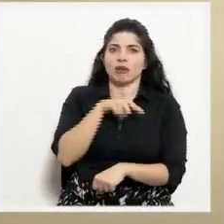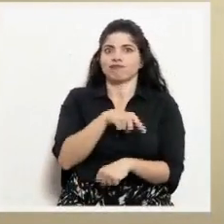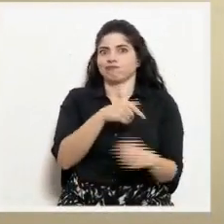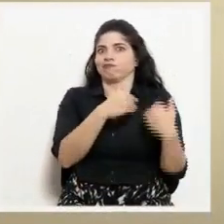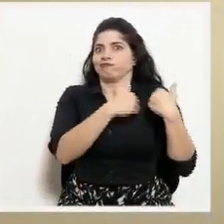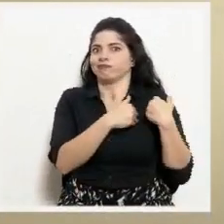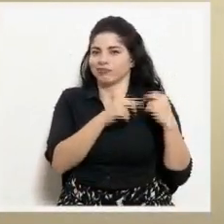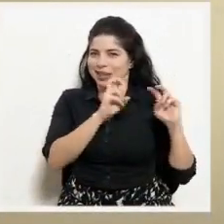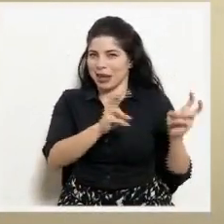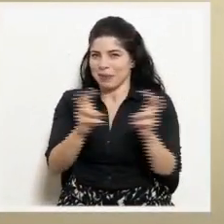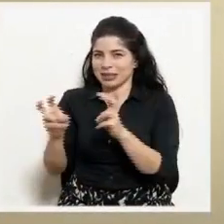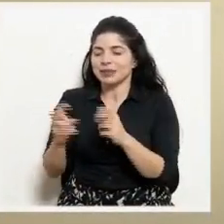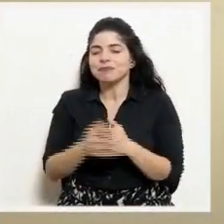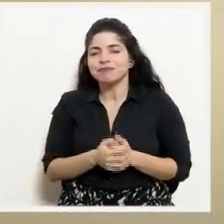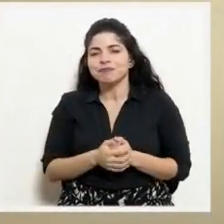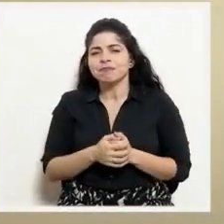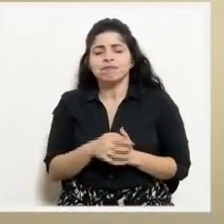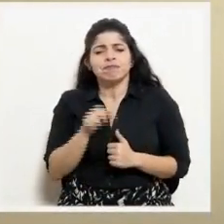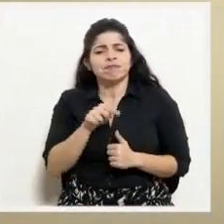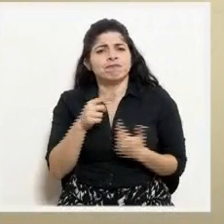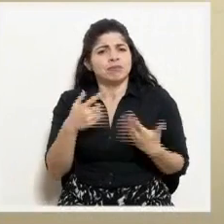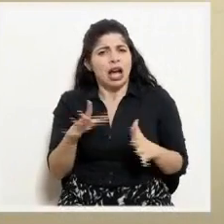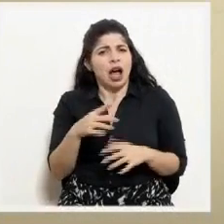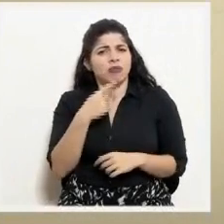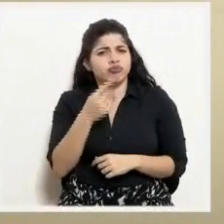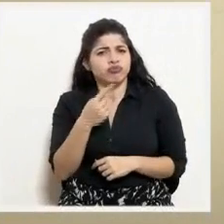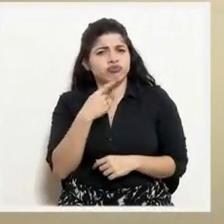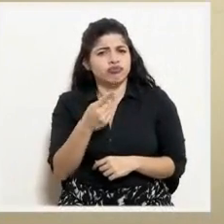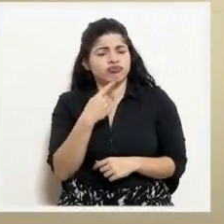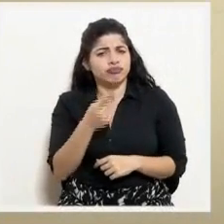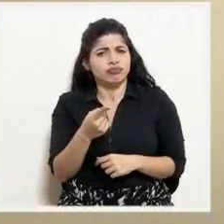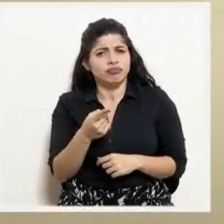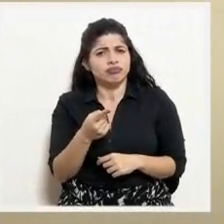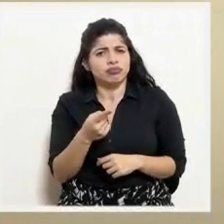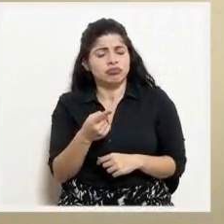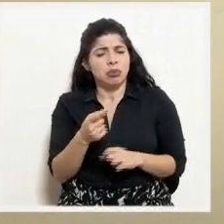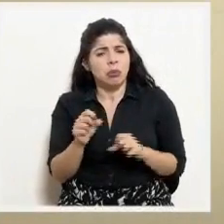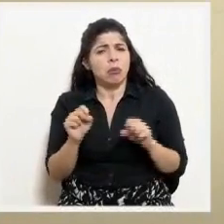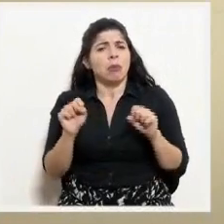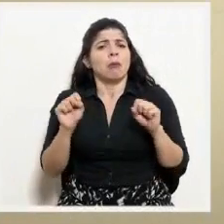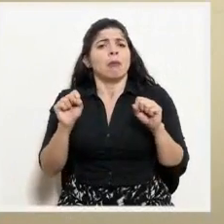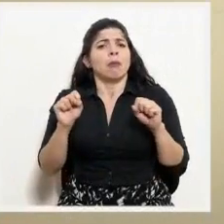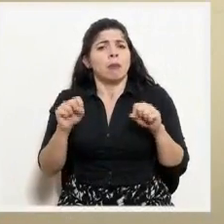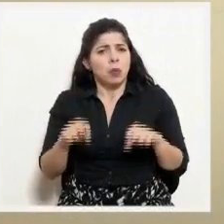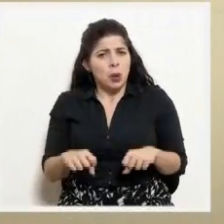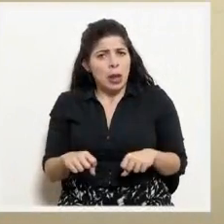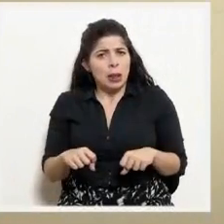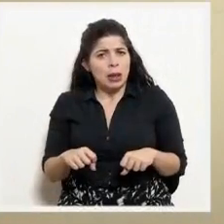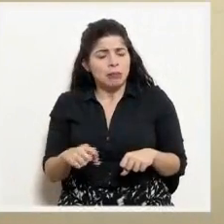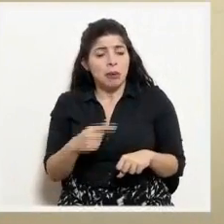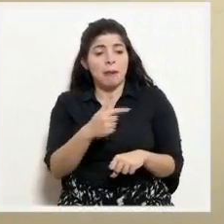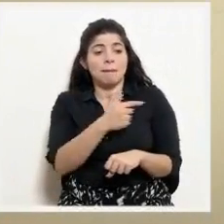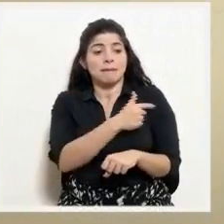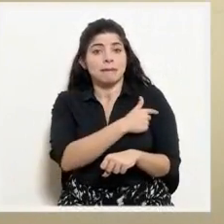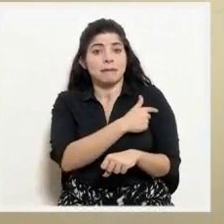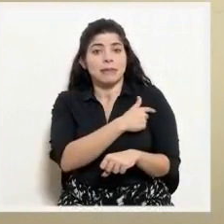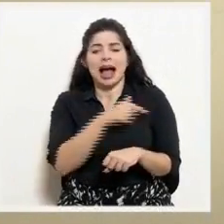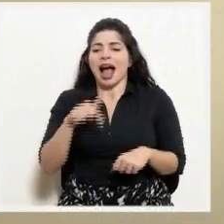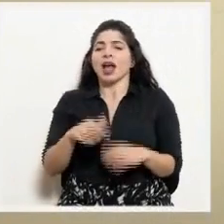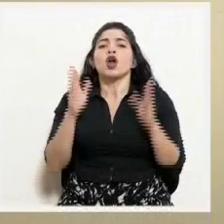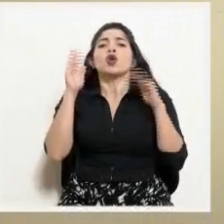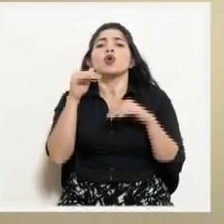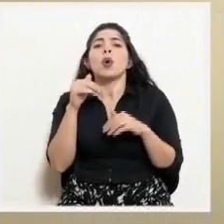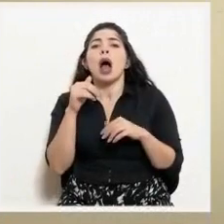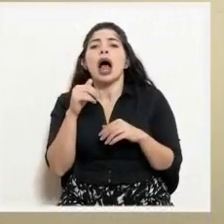ve estos temas, que se pueden traer vacunas. Aquí no hay